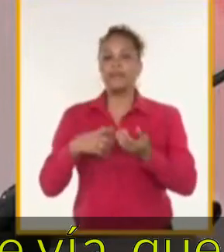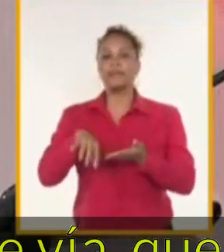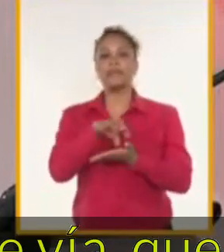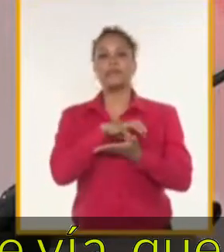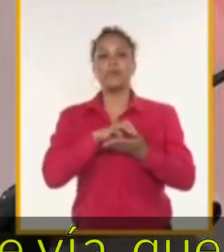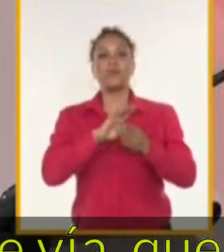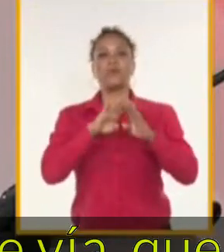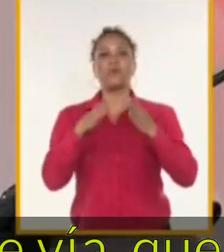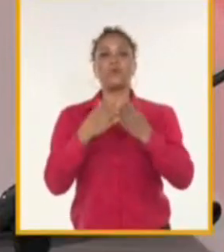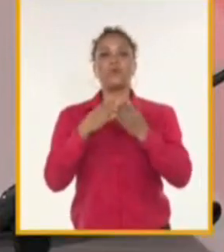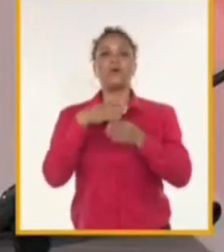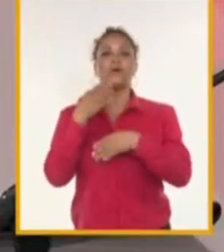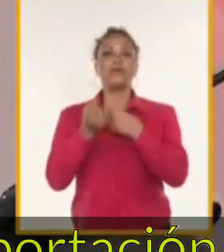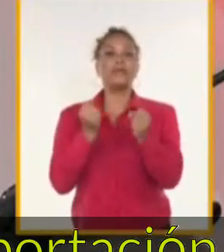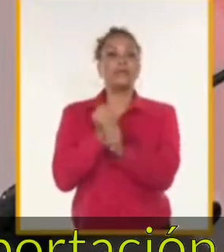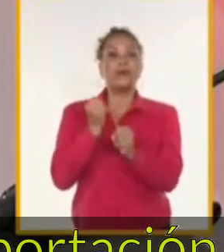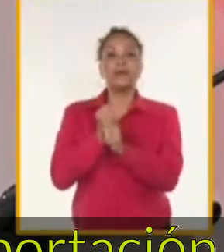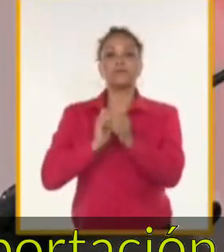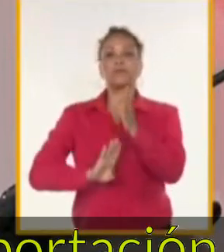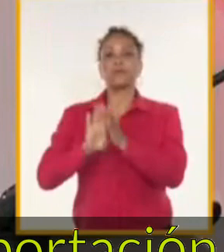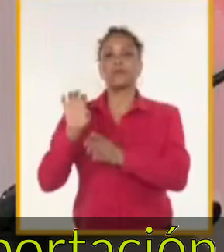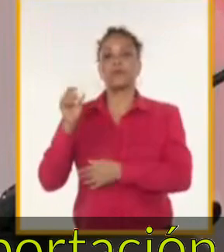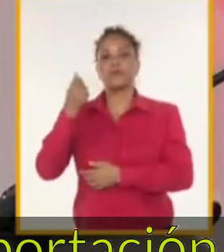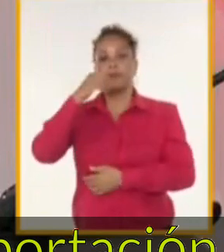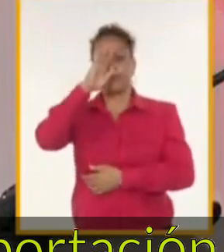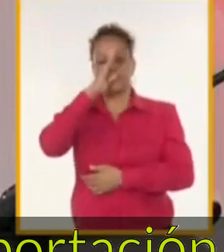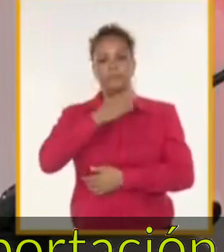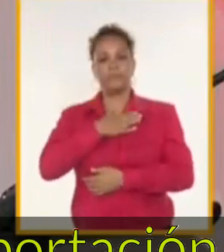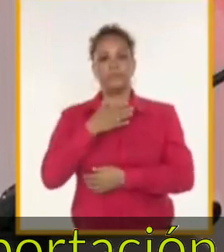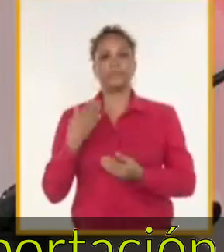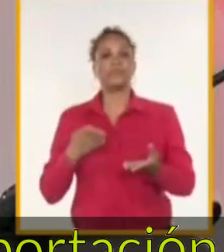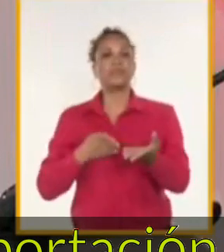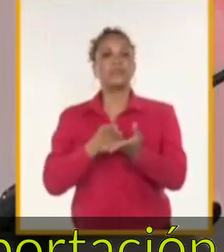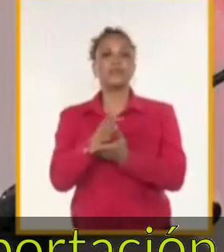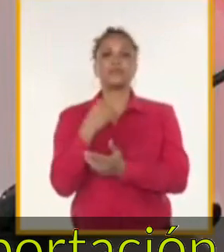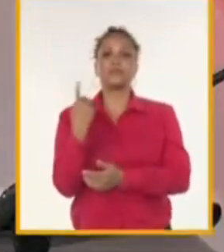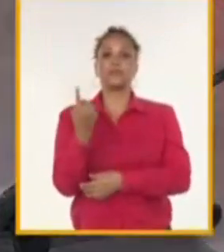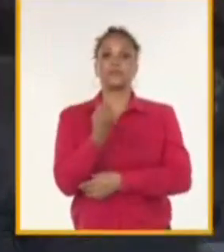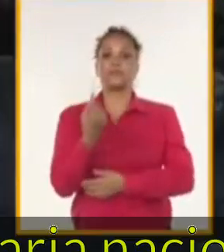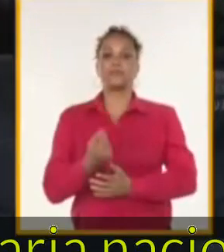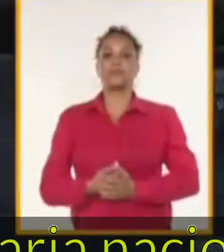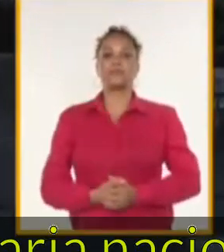enclave para el desarrollo económico de la nación. Acompáñenos en nuestra mesa redonda.